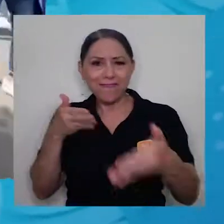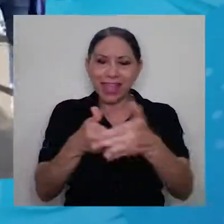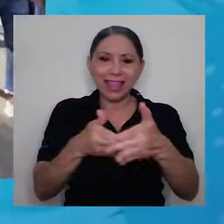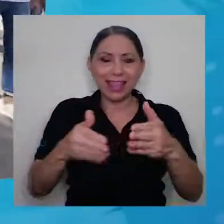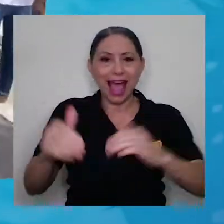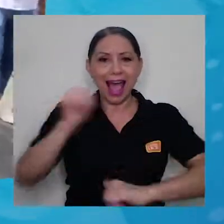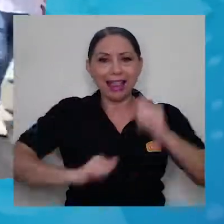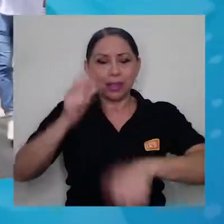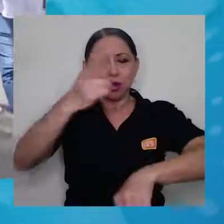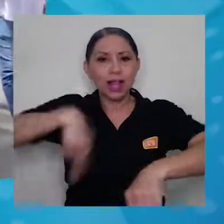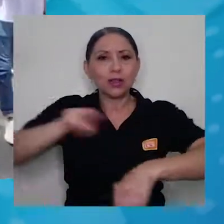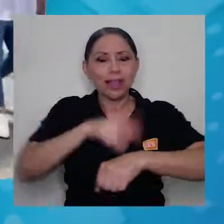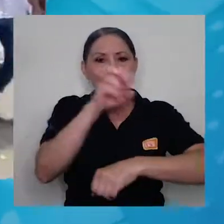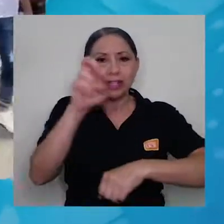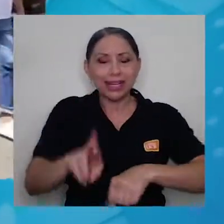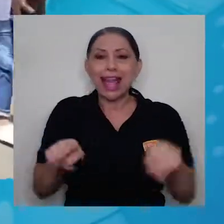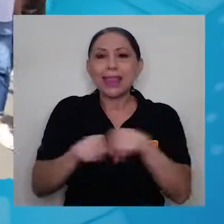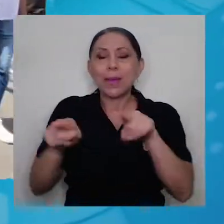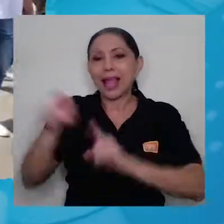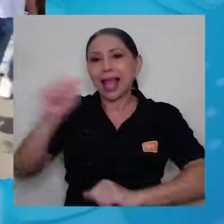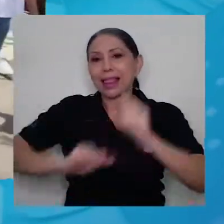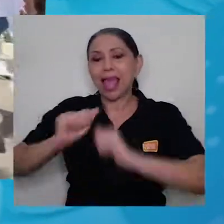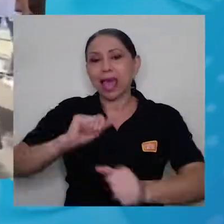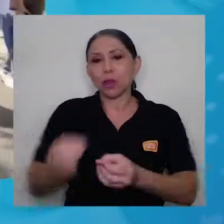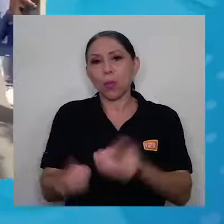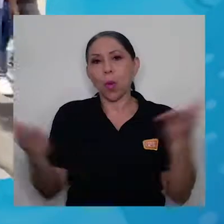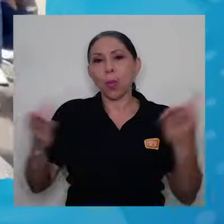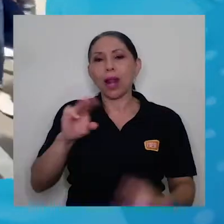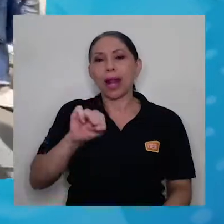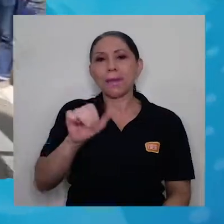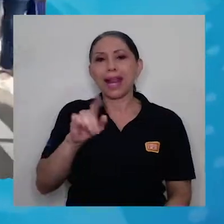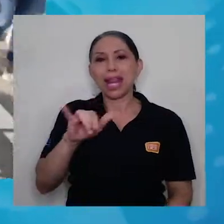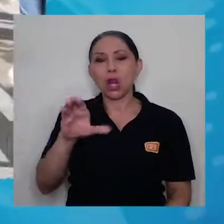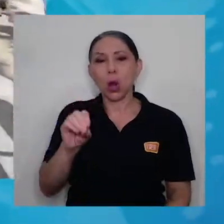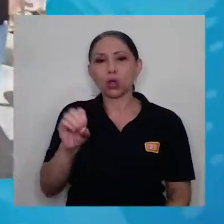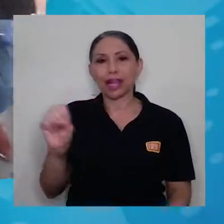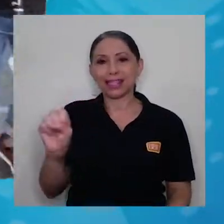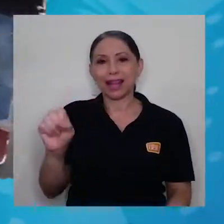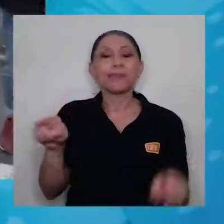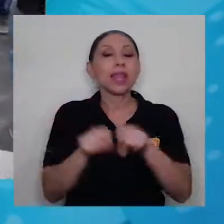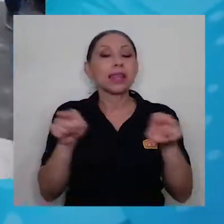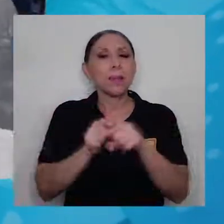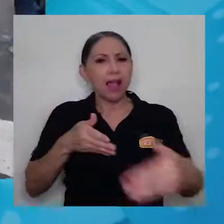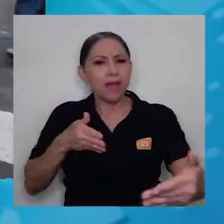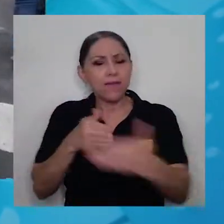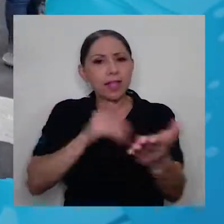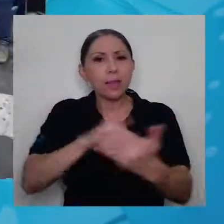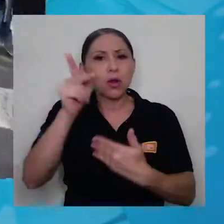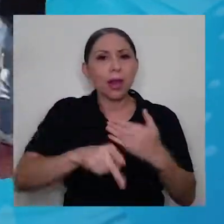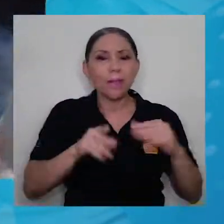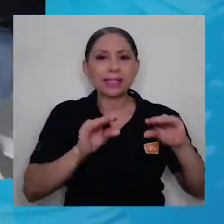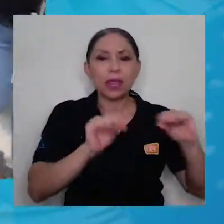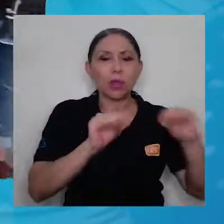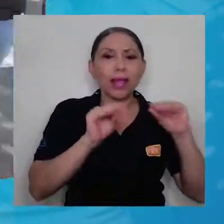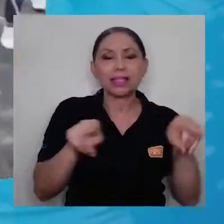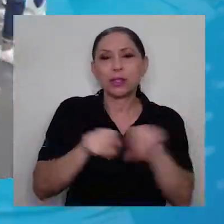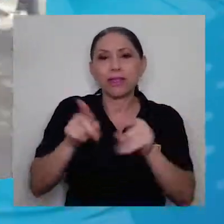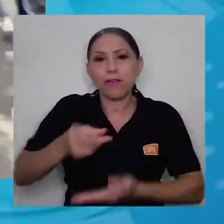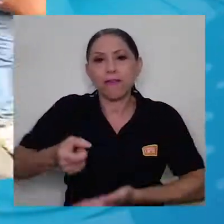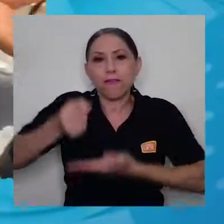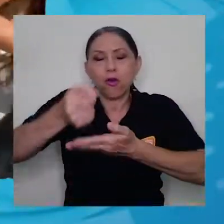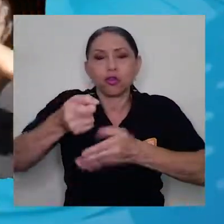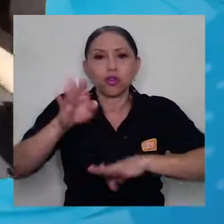Nacional de Costa Rica y al Teatro Popular Melico Salazar, así como a sus programas educativos y fondos